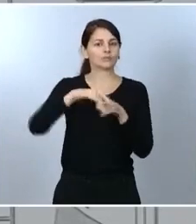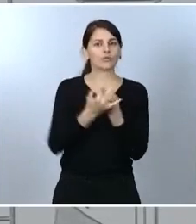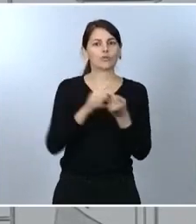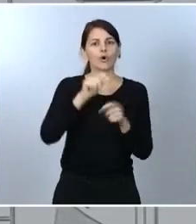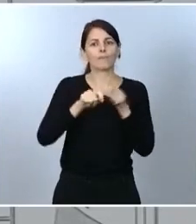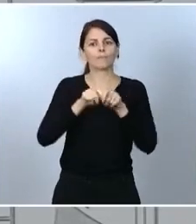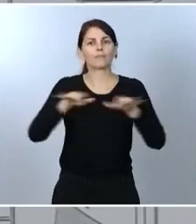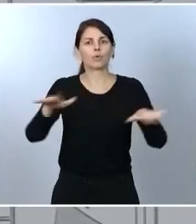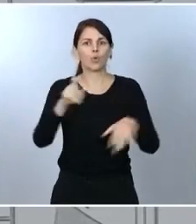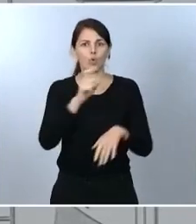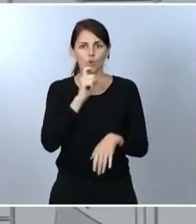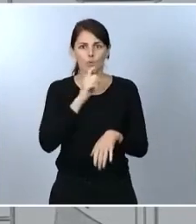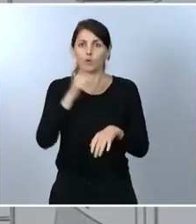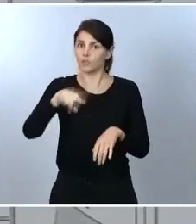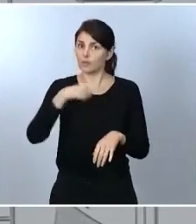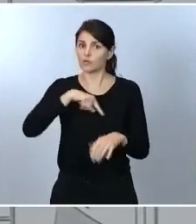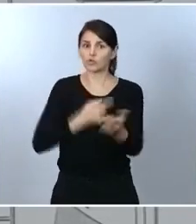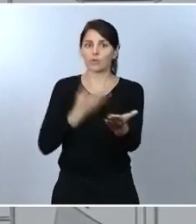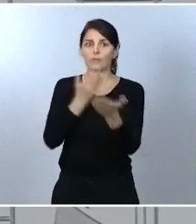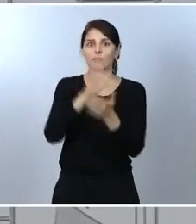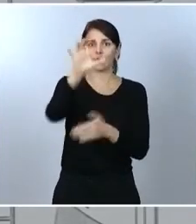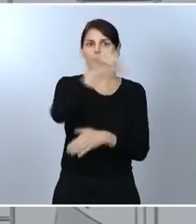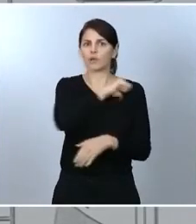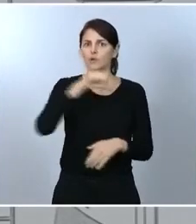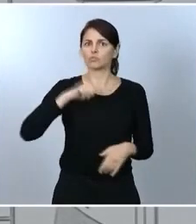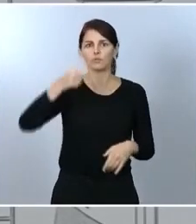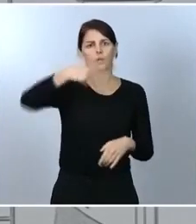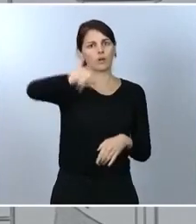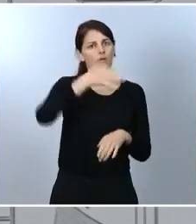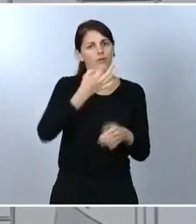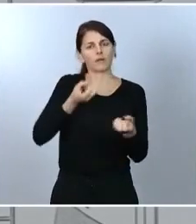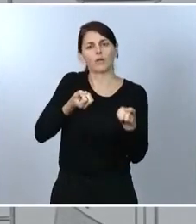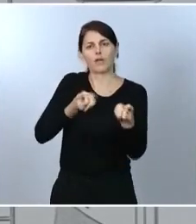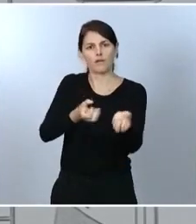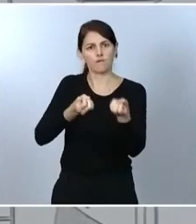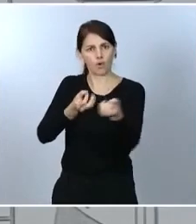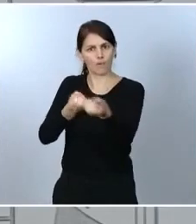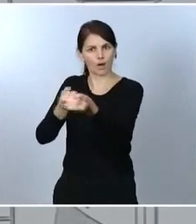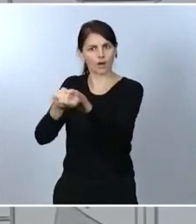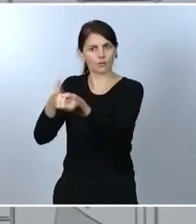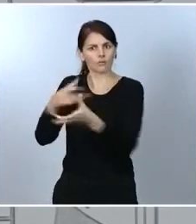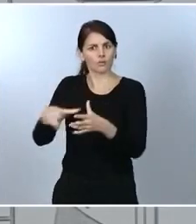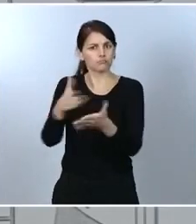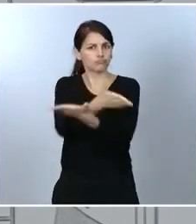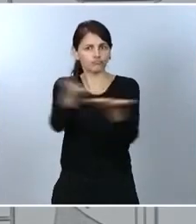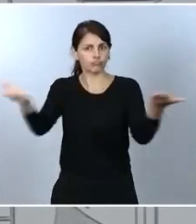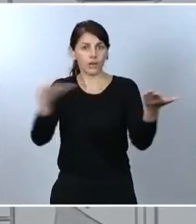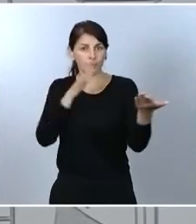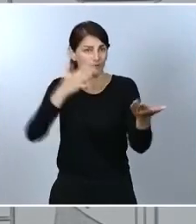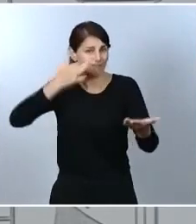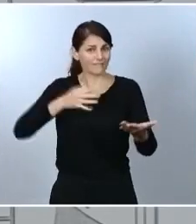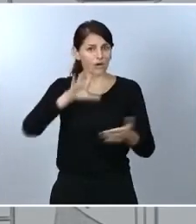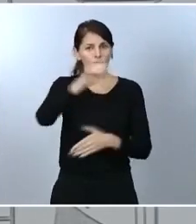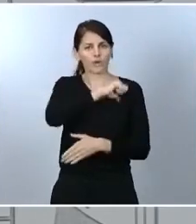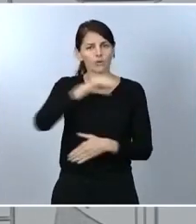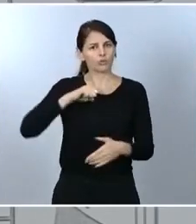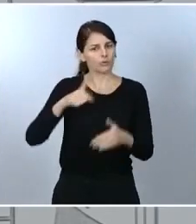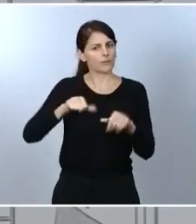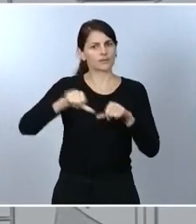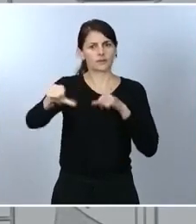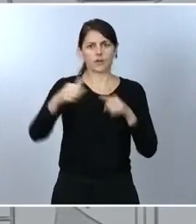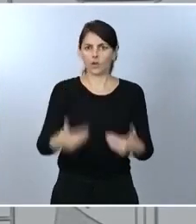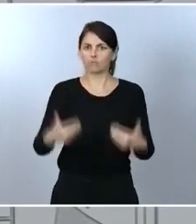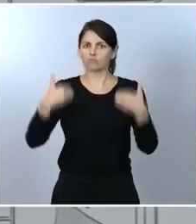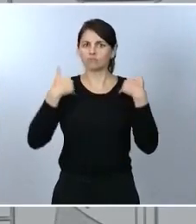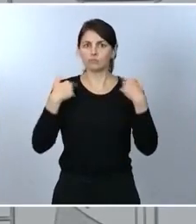autonómicos en tanto en cuanto ellas van a ser las autoridades delegadas y, en consecuencia, las que gestionen el día a día de manera